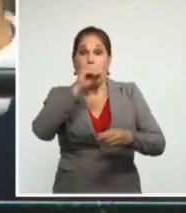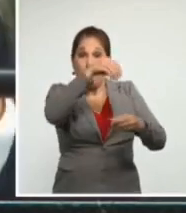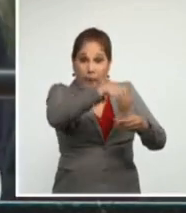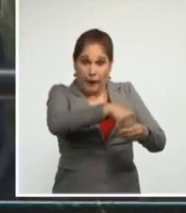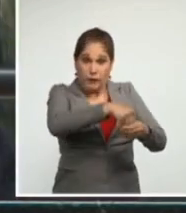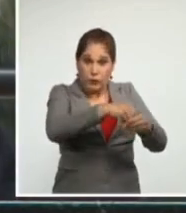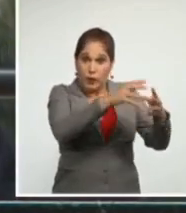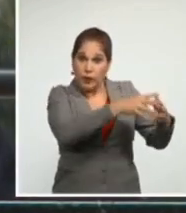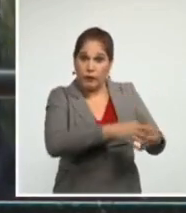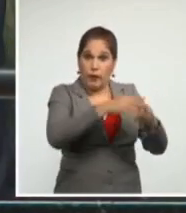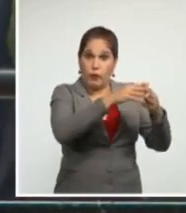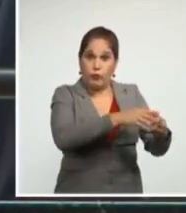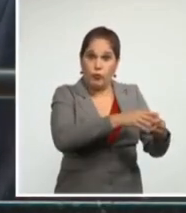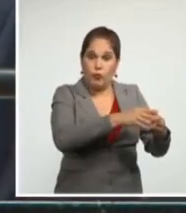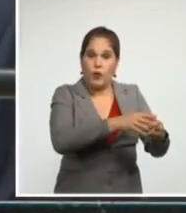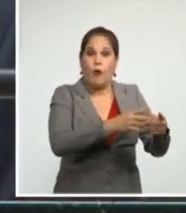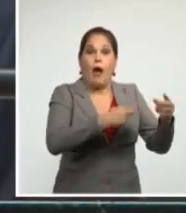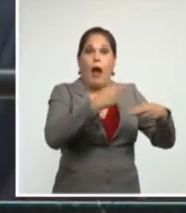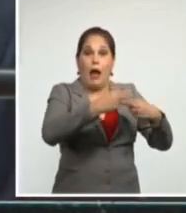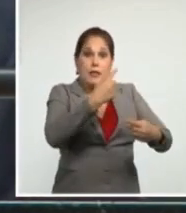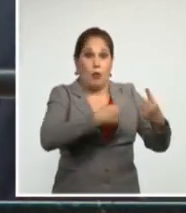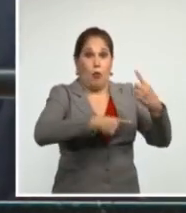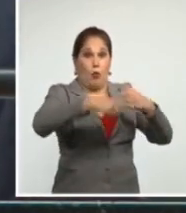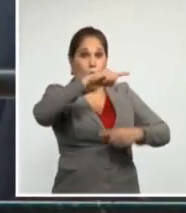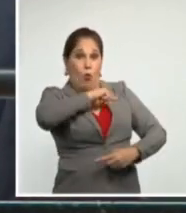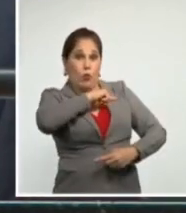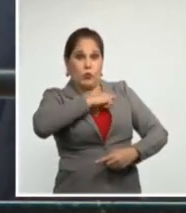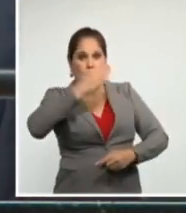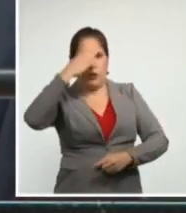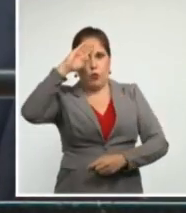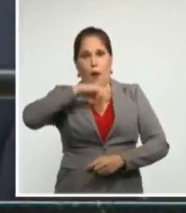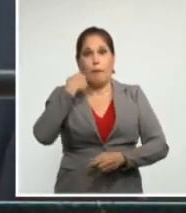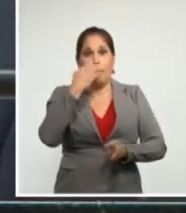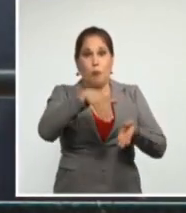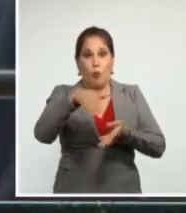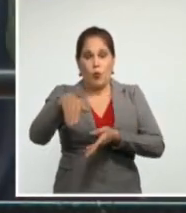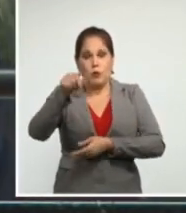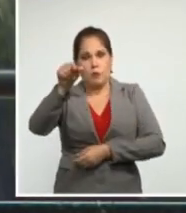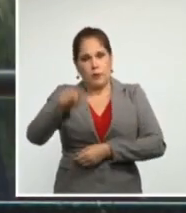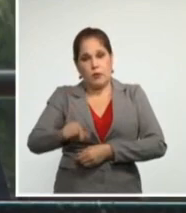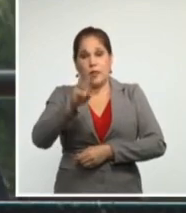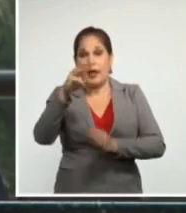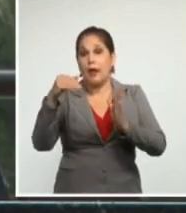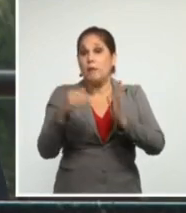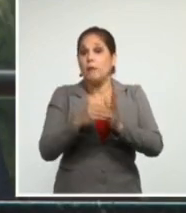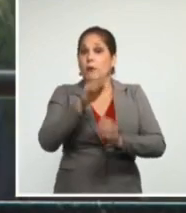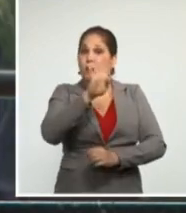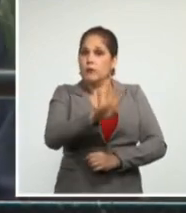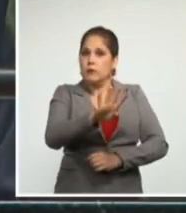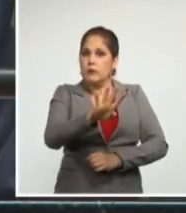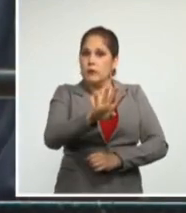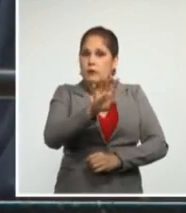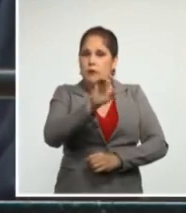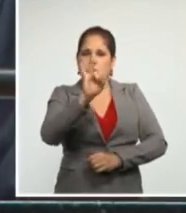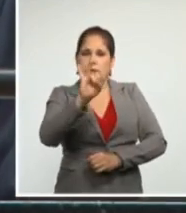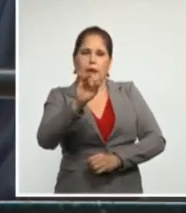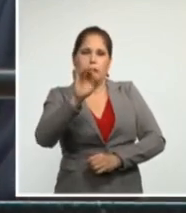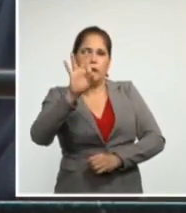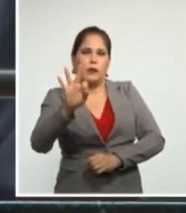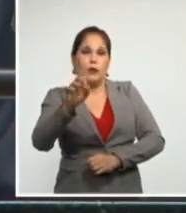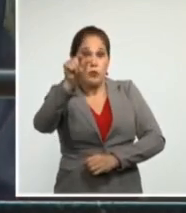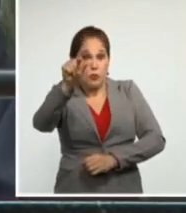este país que han costado la vida a 3.478